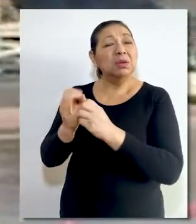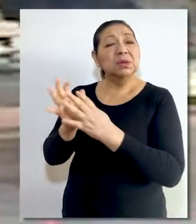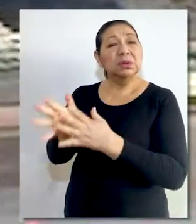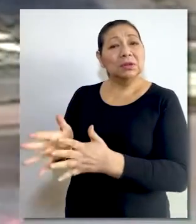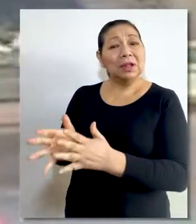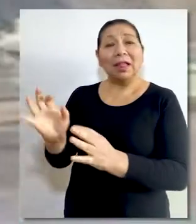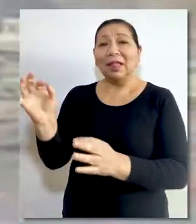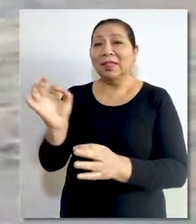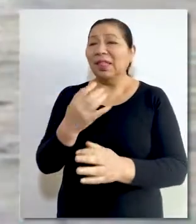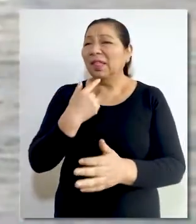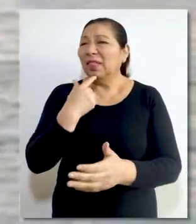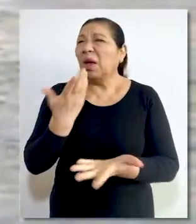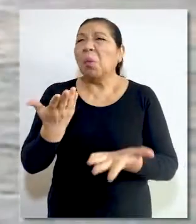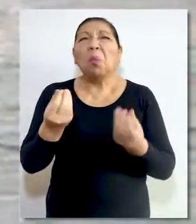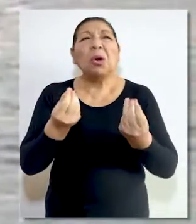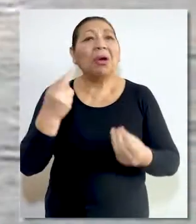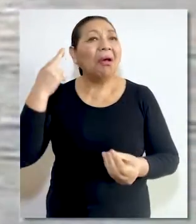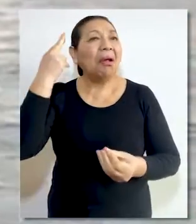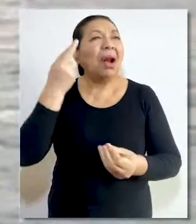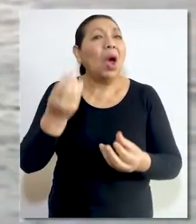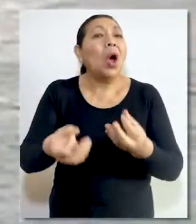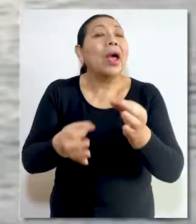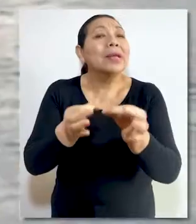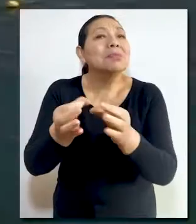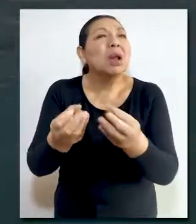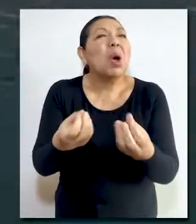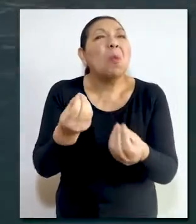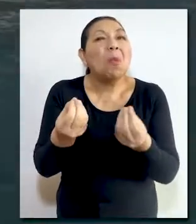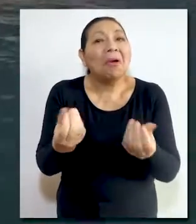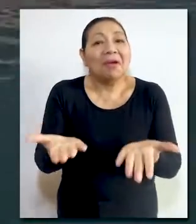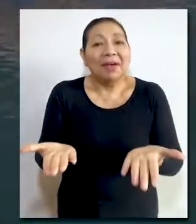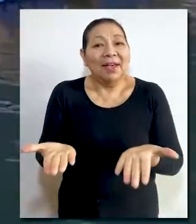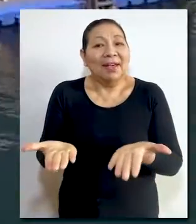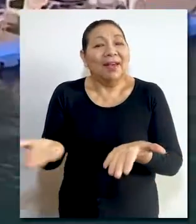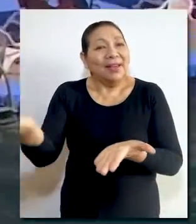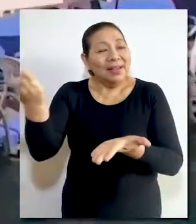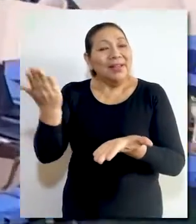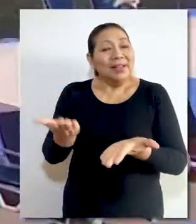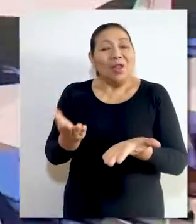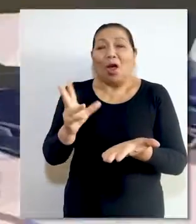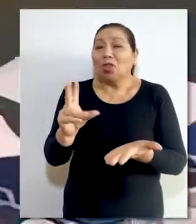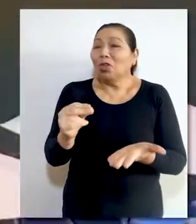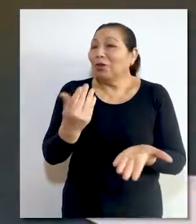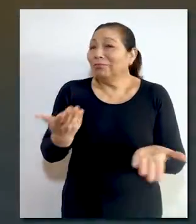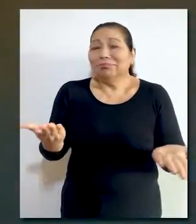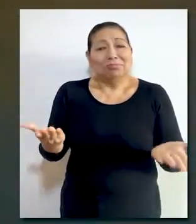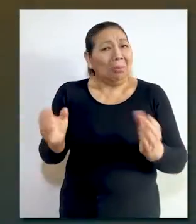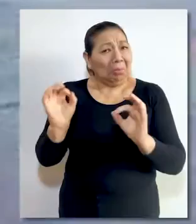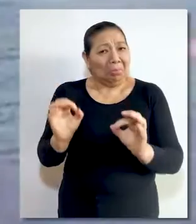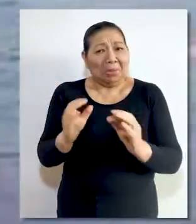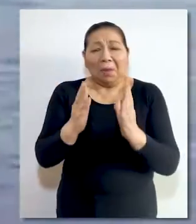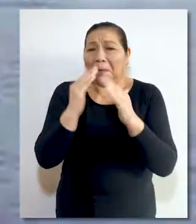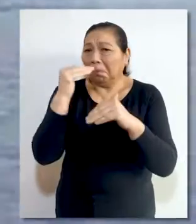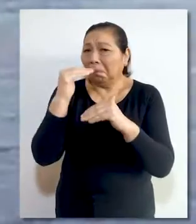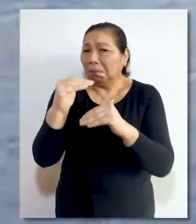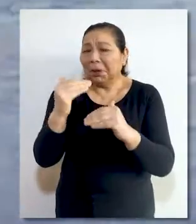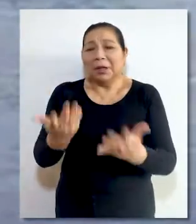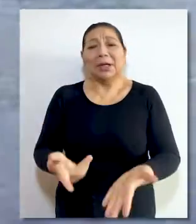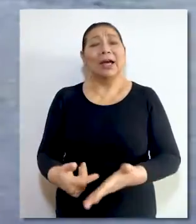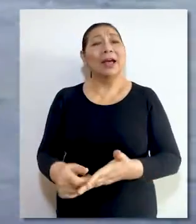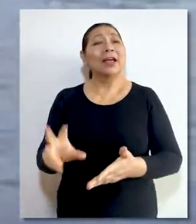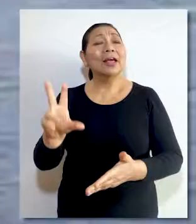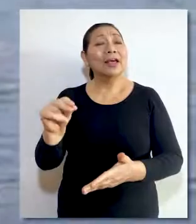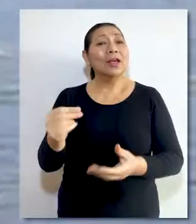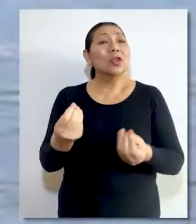rechazada sin expresar ninguna razón y motivo que justifique la decisión adoptada, no se cometió ninguna arbitrariedad,